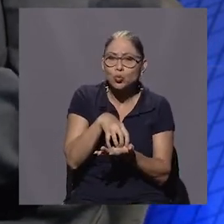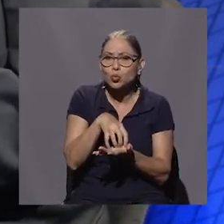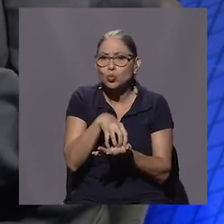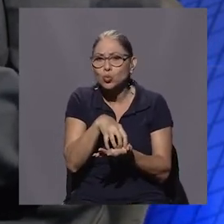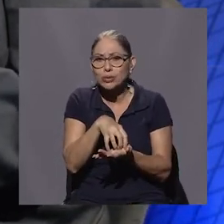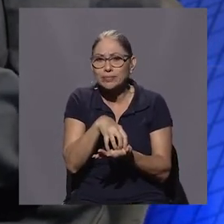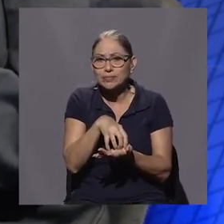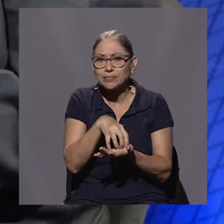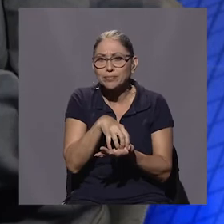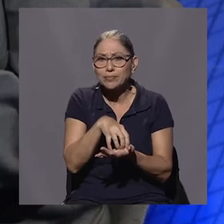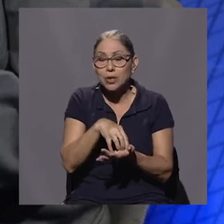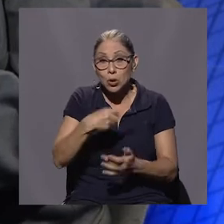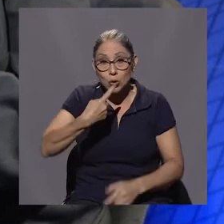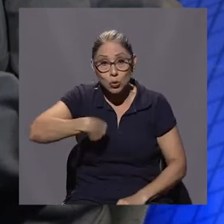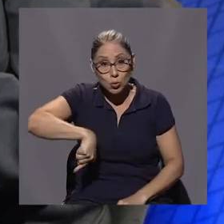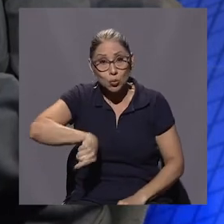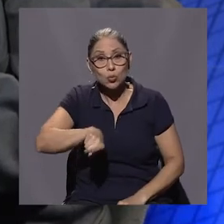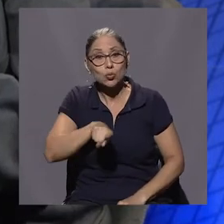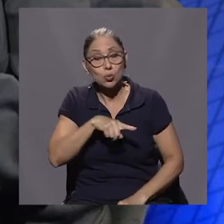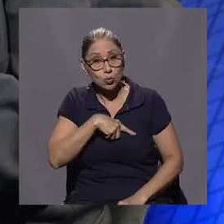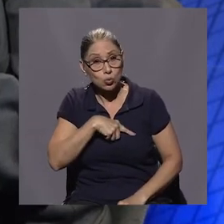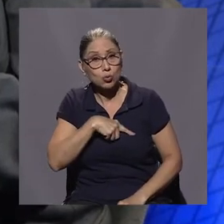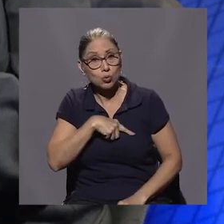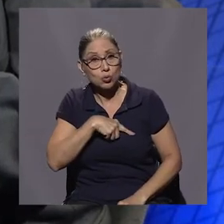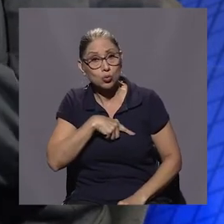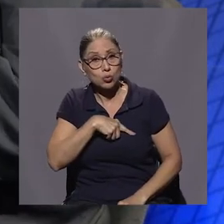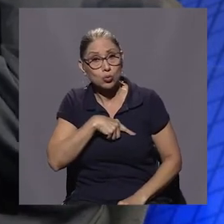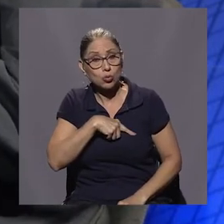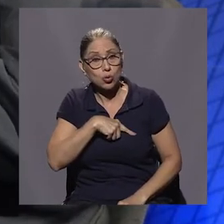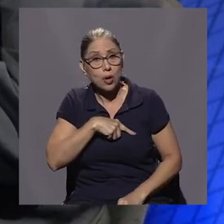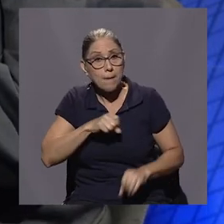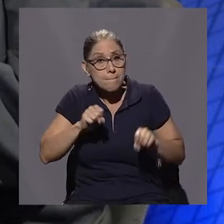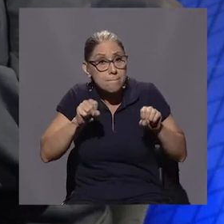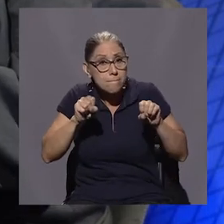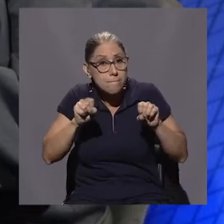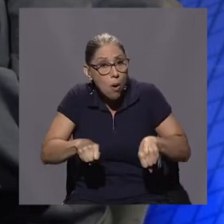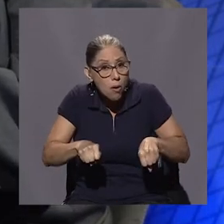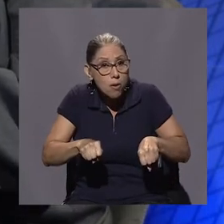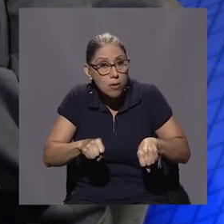Y es si tenemos la capacidad intelectual,